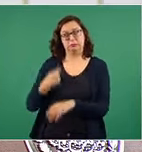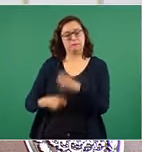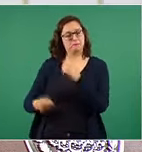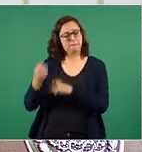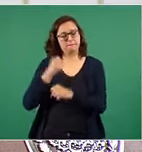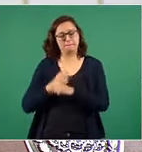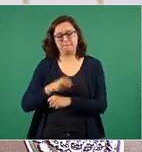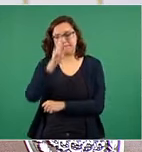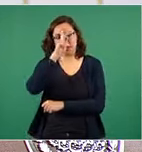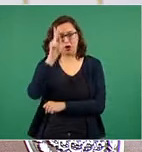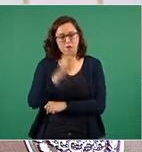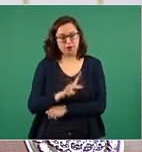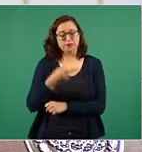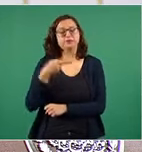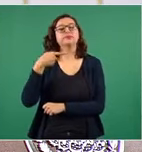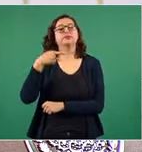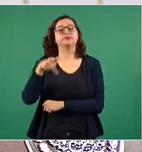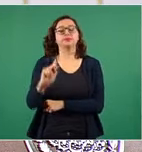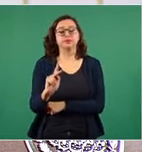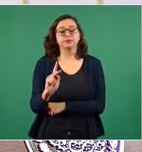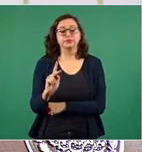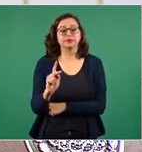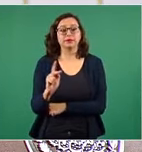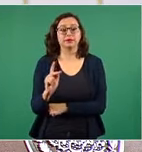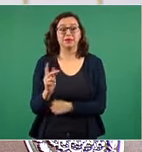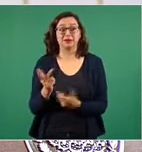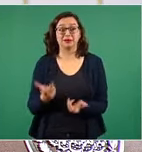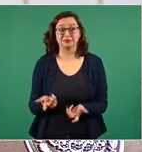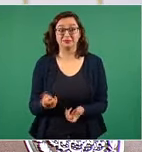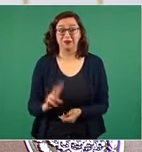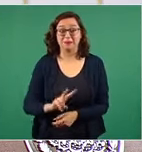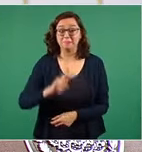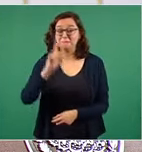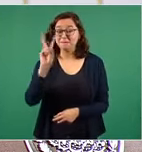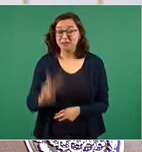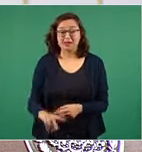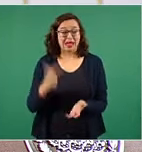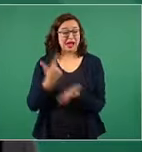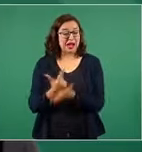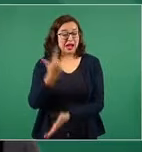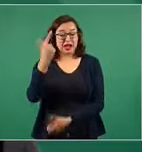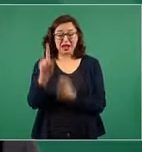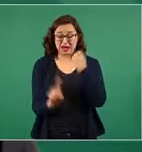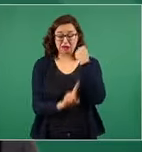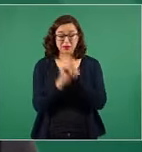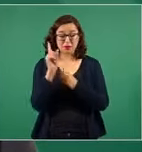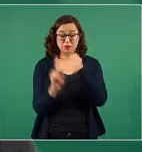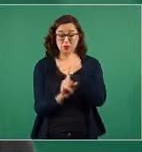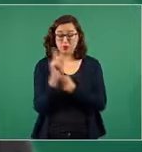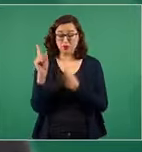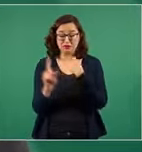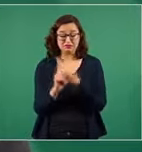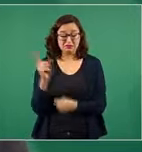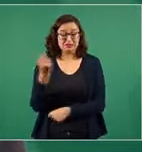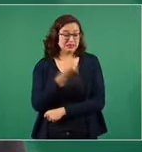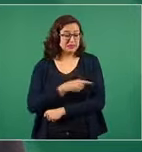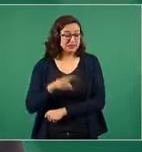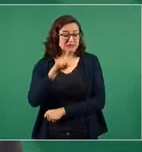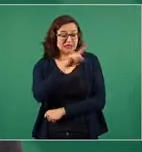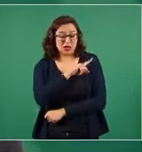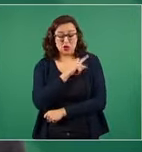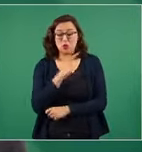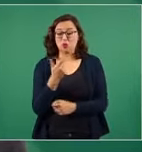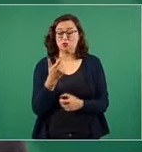con una situación de crisis sanitaria, de crisis